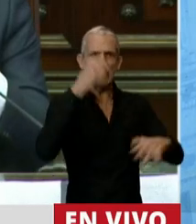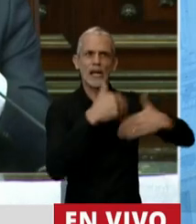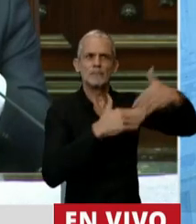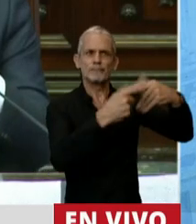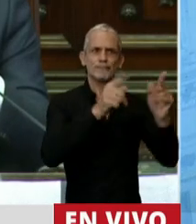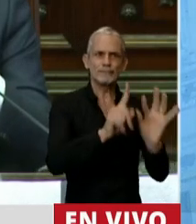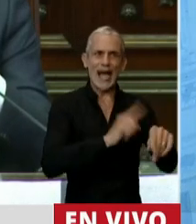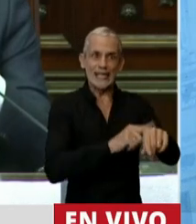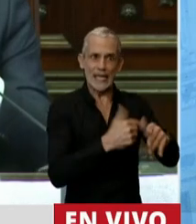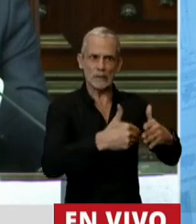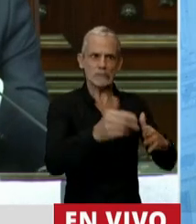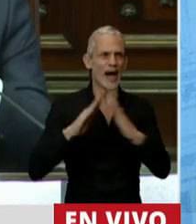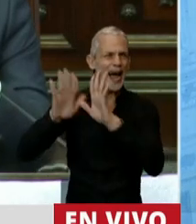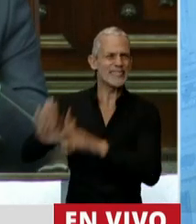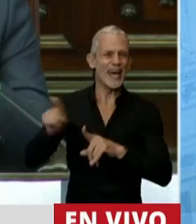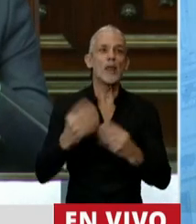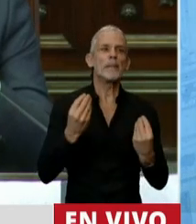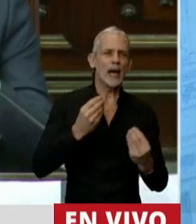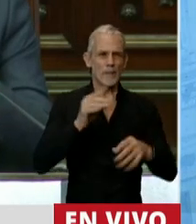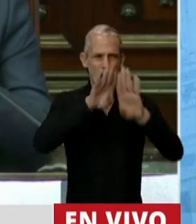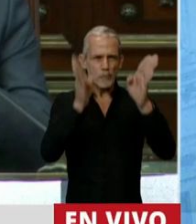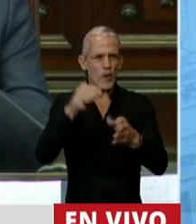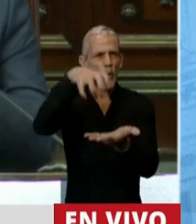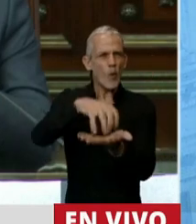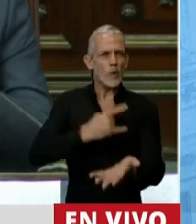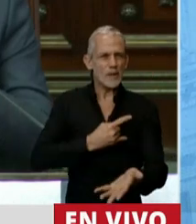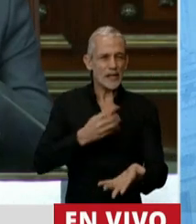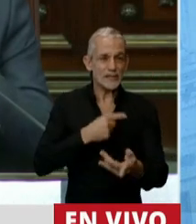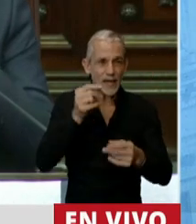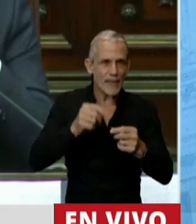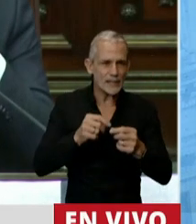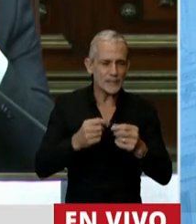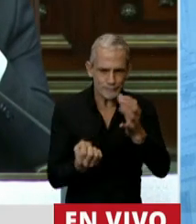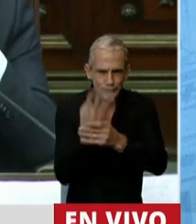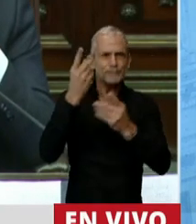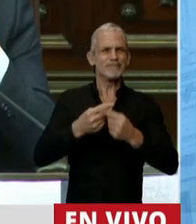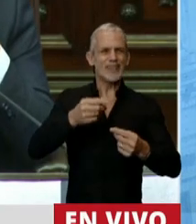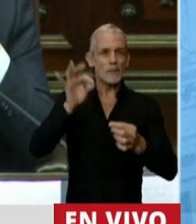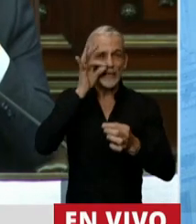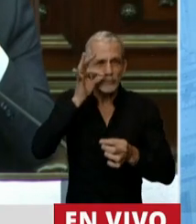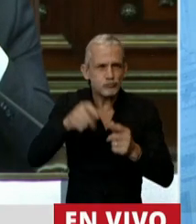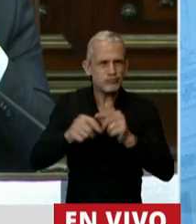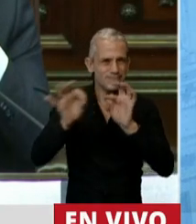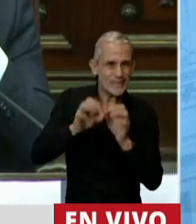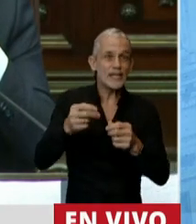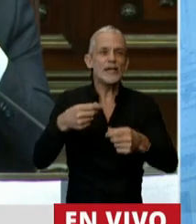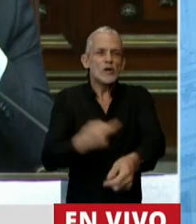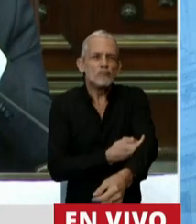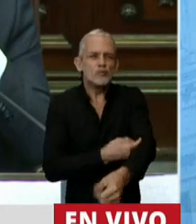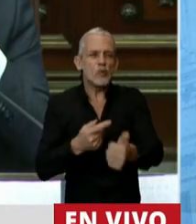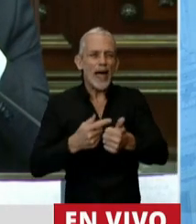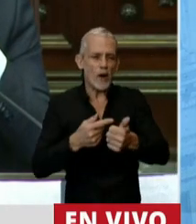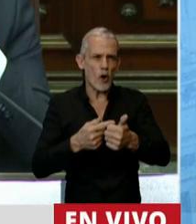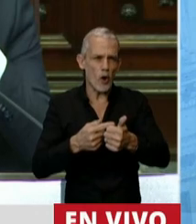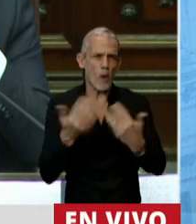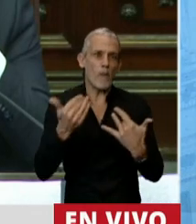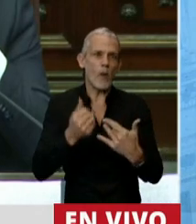hospitales, para que nuestras universidades públicas creen el testeo rápido y el suero hiperinmune. Una de esas